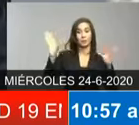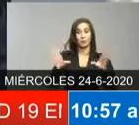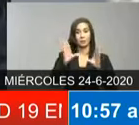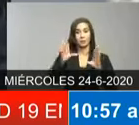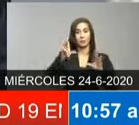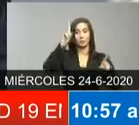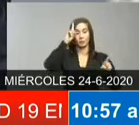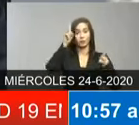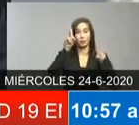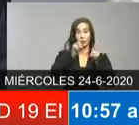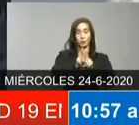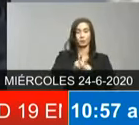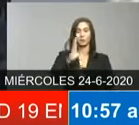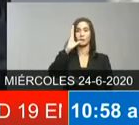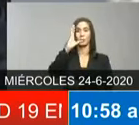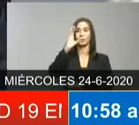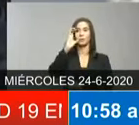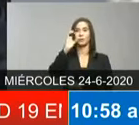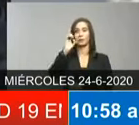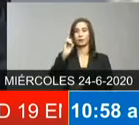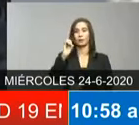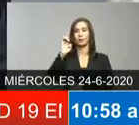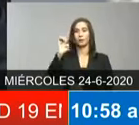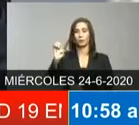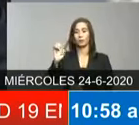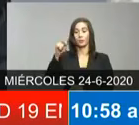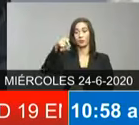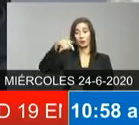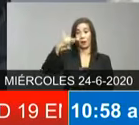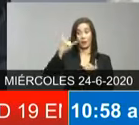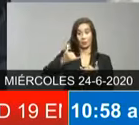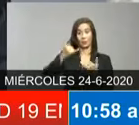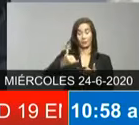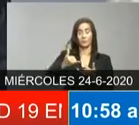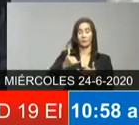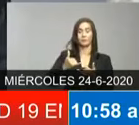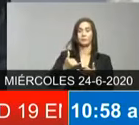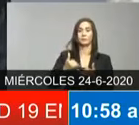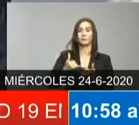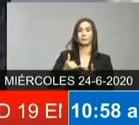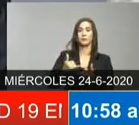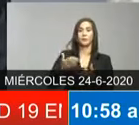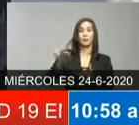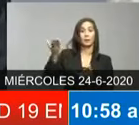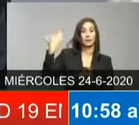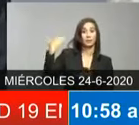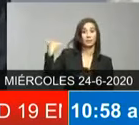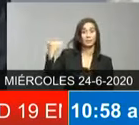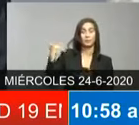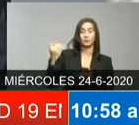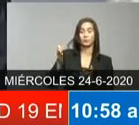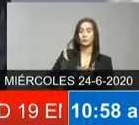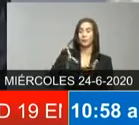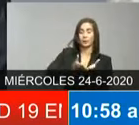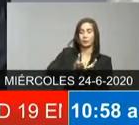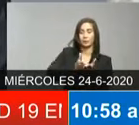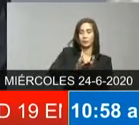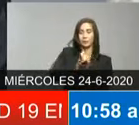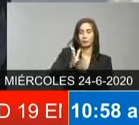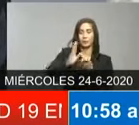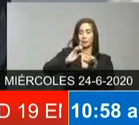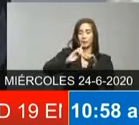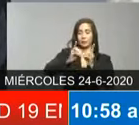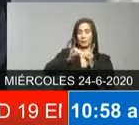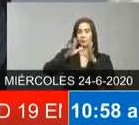el COE es esta que se está llevando a cabo no hay una intervención lo que hubo fue intervenciones de las direcciones de área